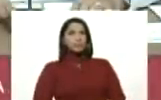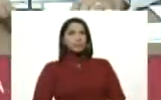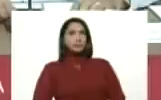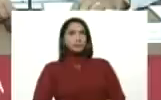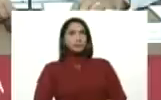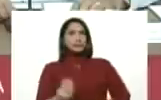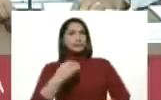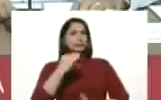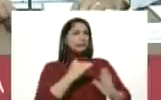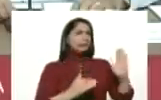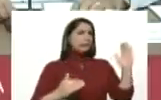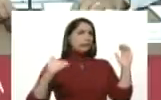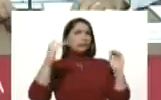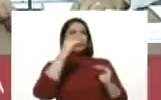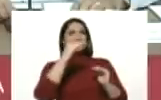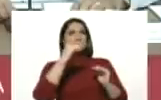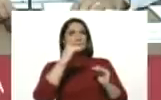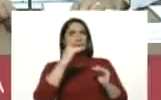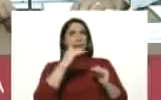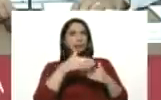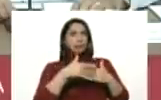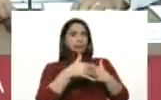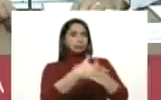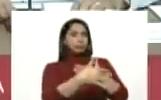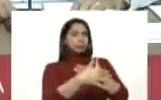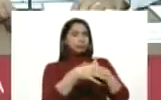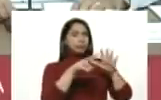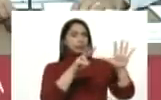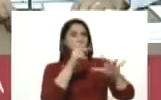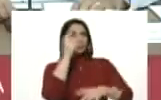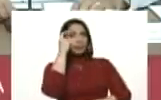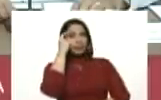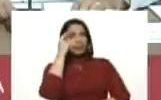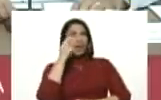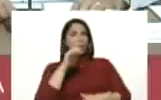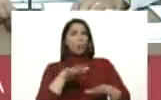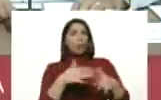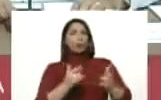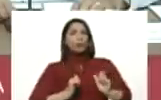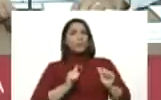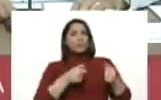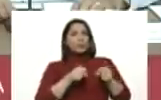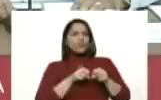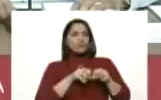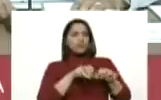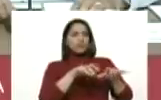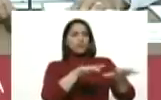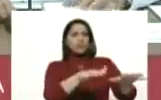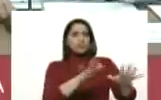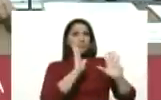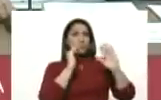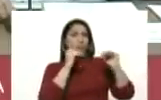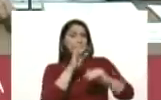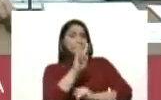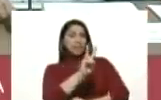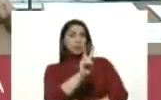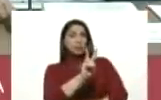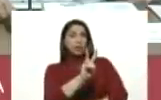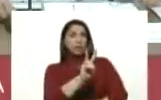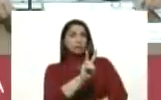sido el más alto en un periodo de siete días desde que comenzó el brote. Atención Venezuela,